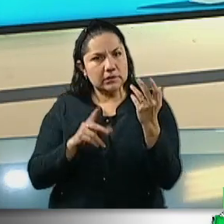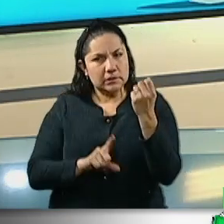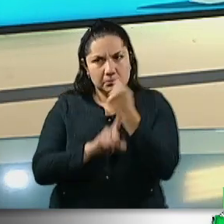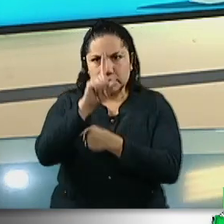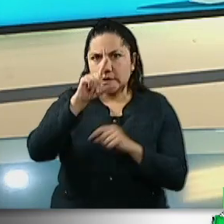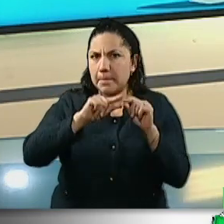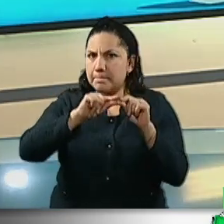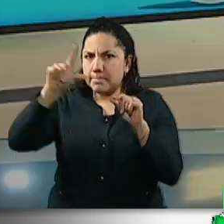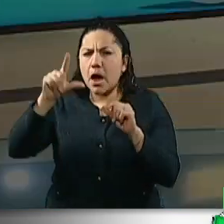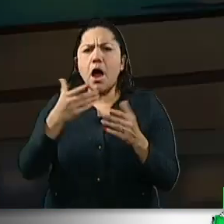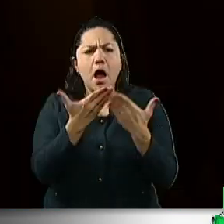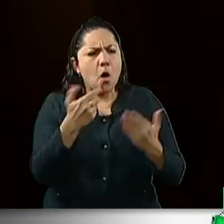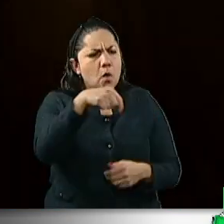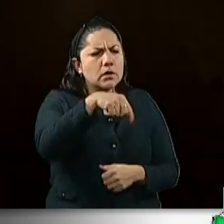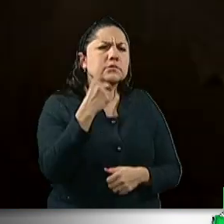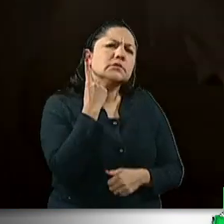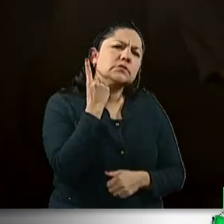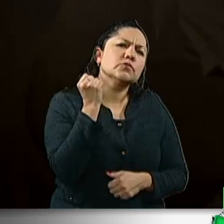trastorno.